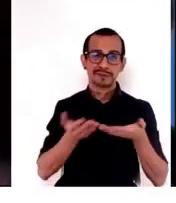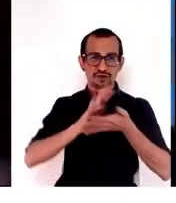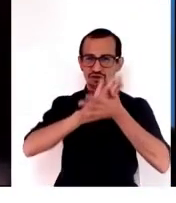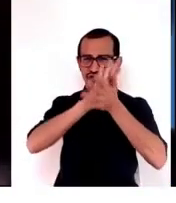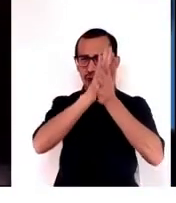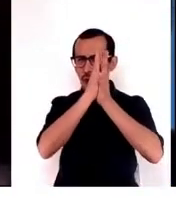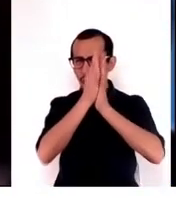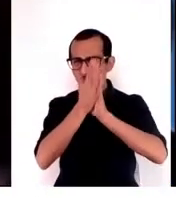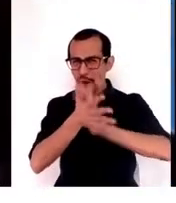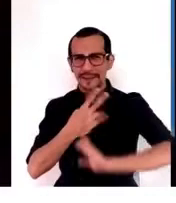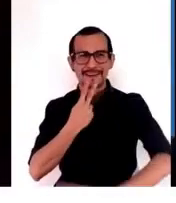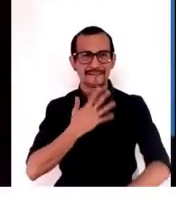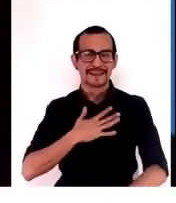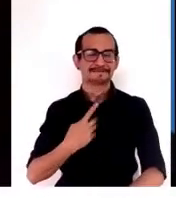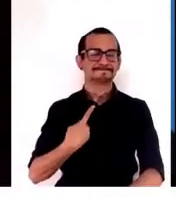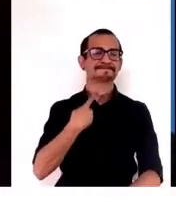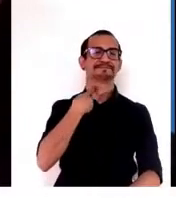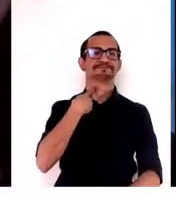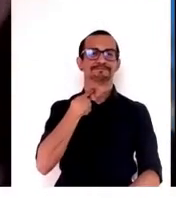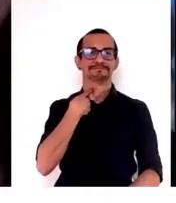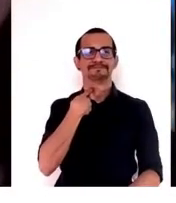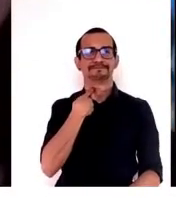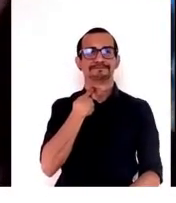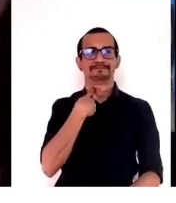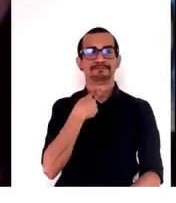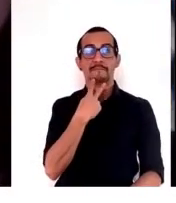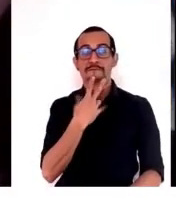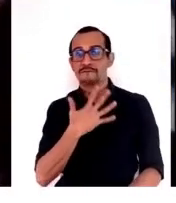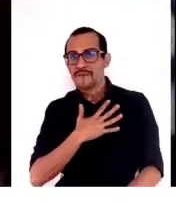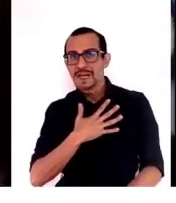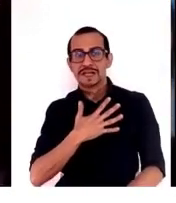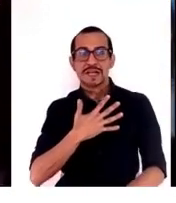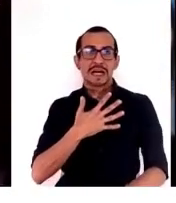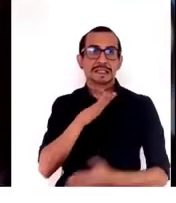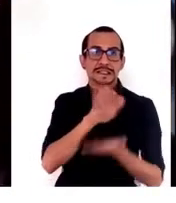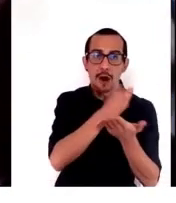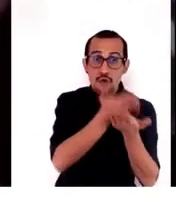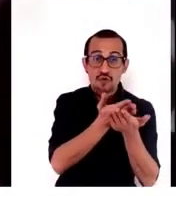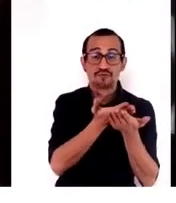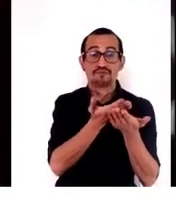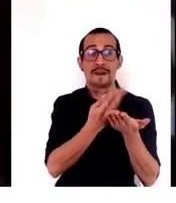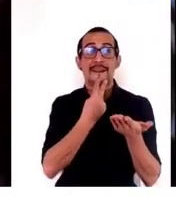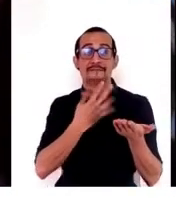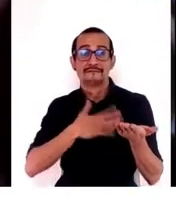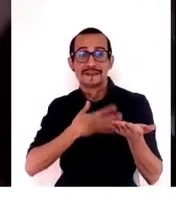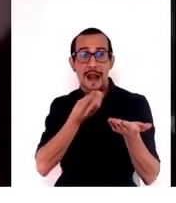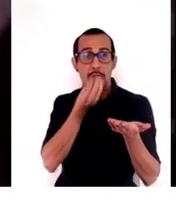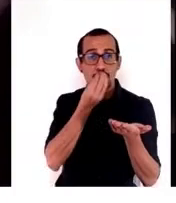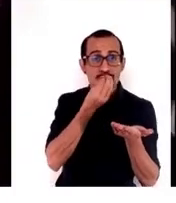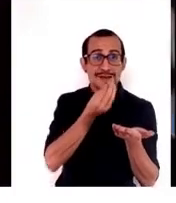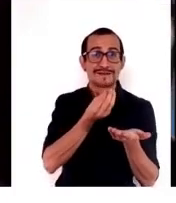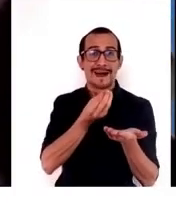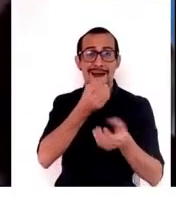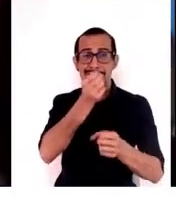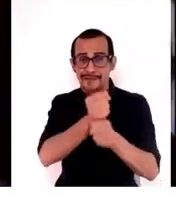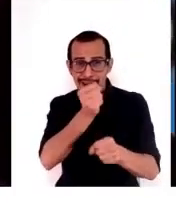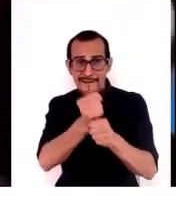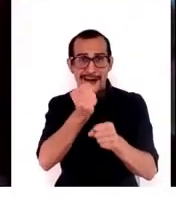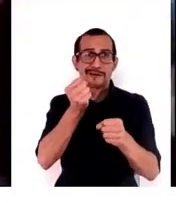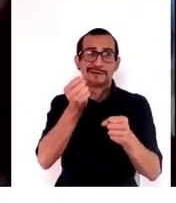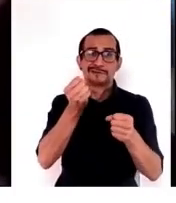nuestra vida, que sea vida en la salud, en la comida, en el trabajo,